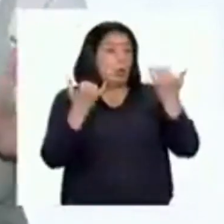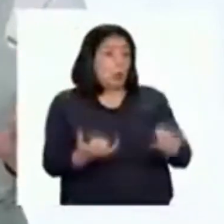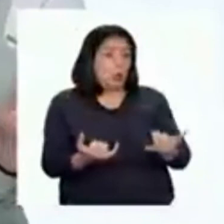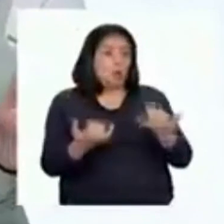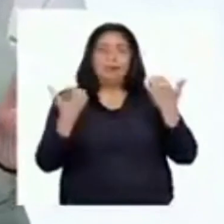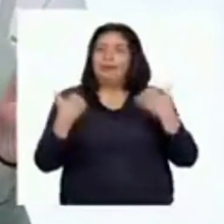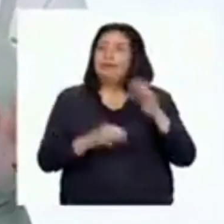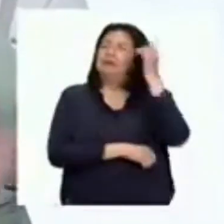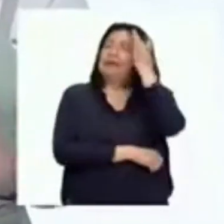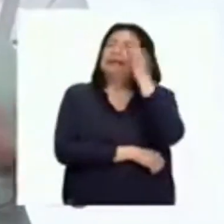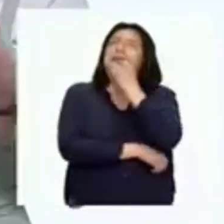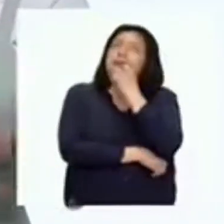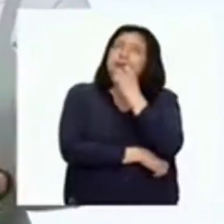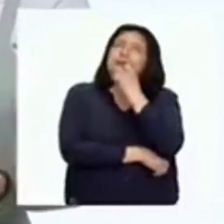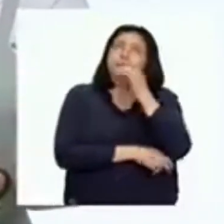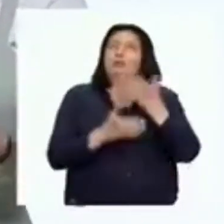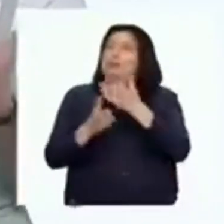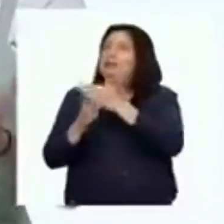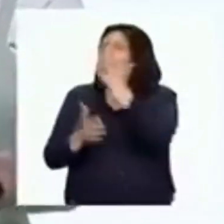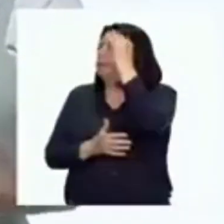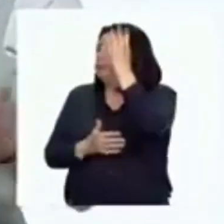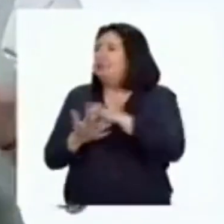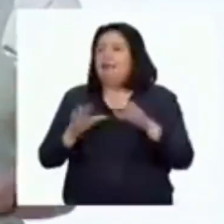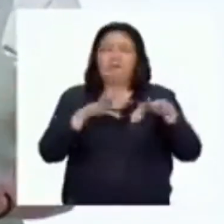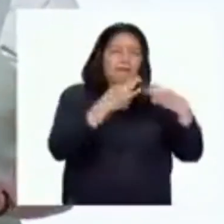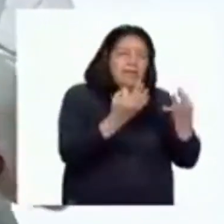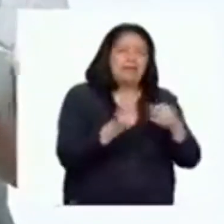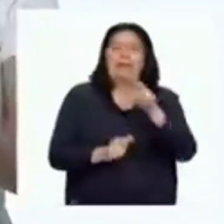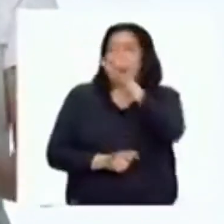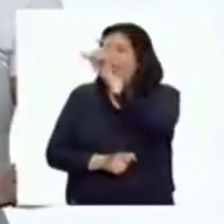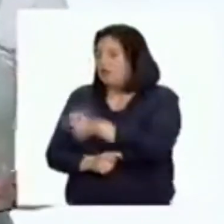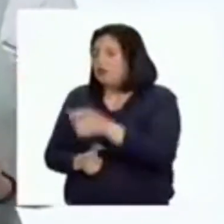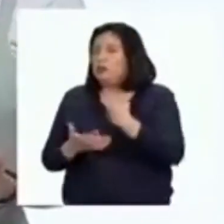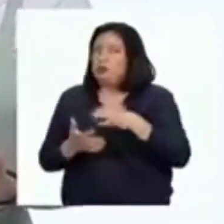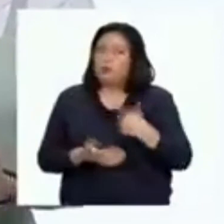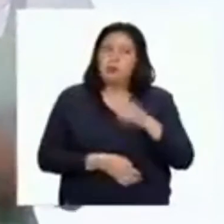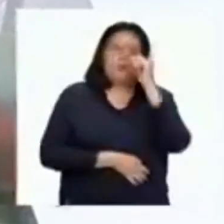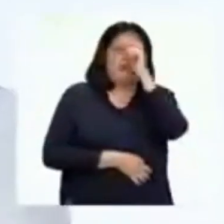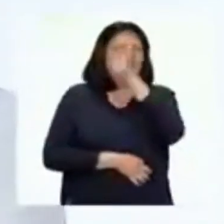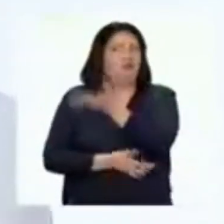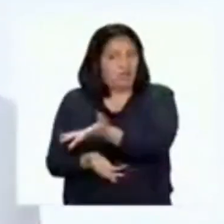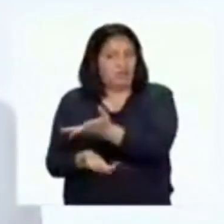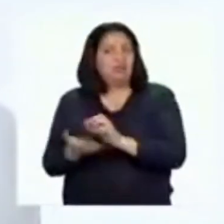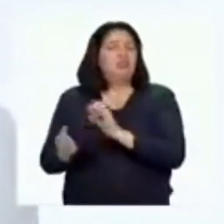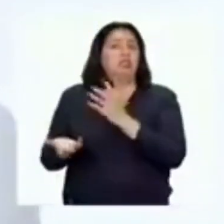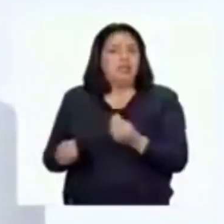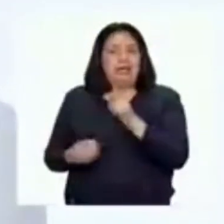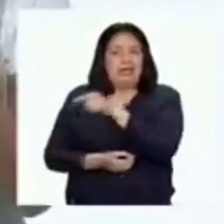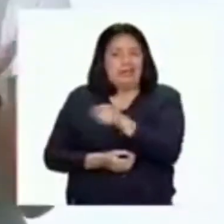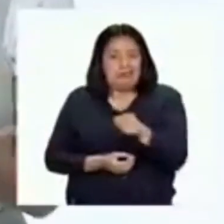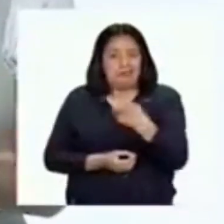de hoy hemos reflexionado y compartido experiencias sobre familias y personas que enfrentan dificultades. Estas